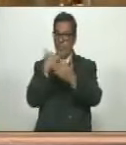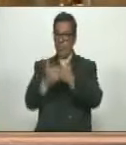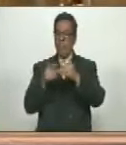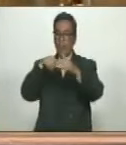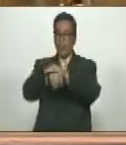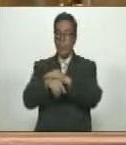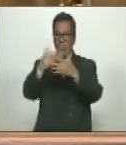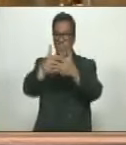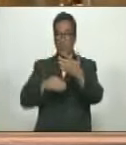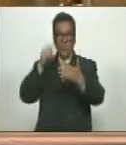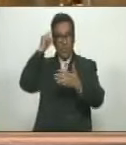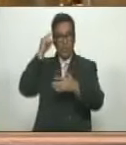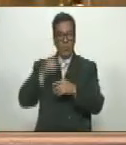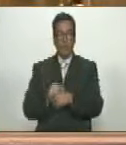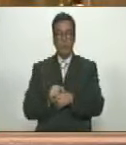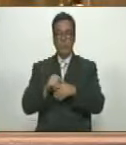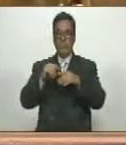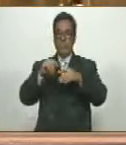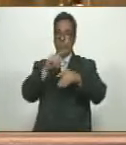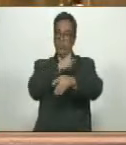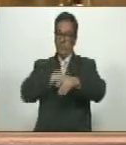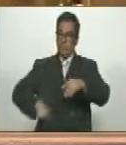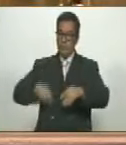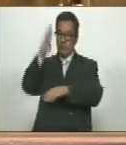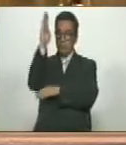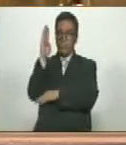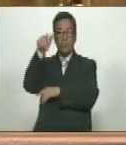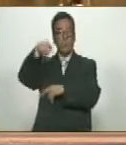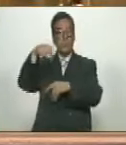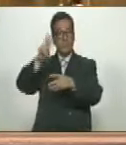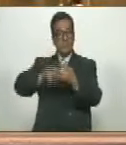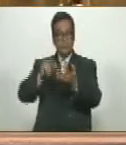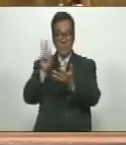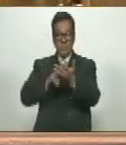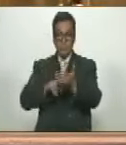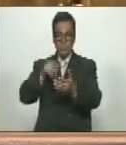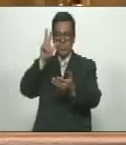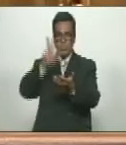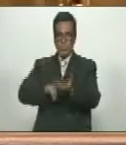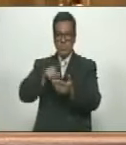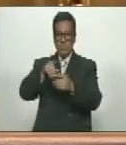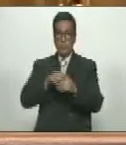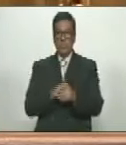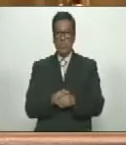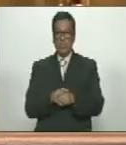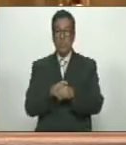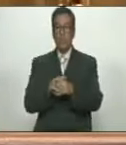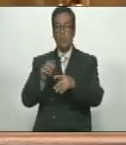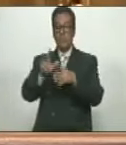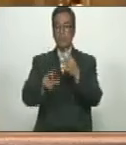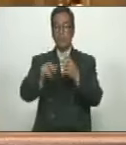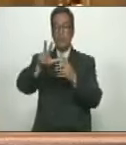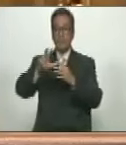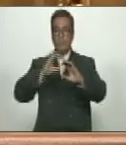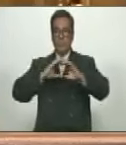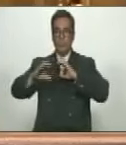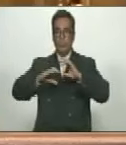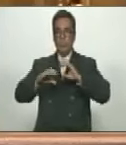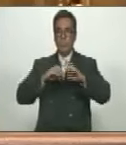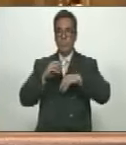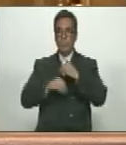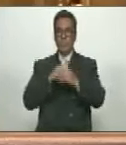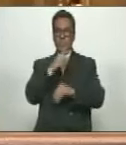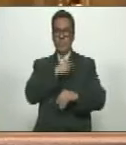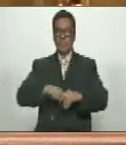incluirlos en el orden del día. El presidente sometió a votación las solicitudes de urgencia, resultando aprobadas. Tercero, comunicaciones